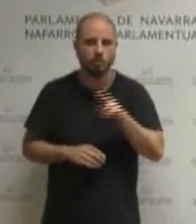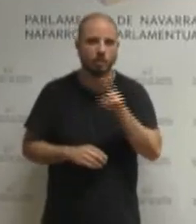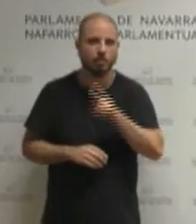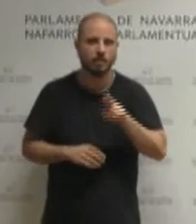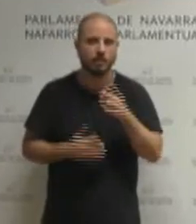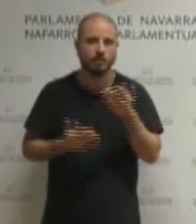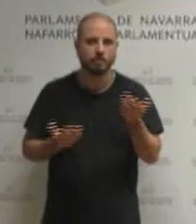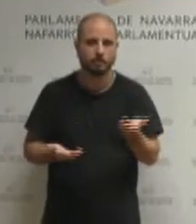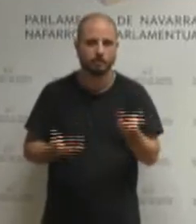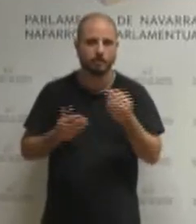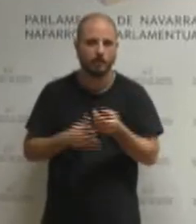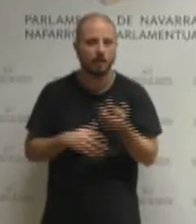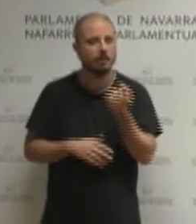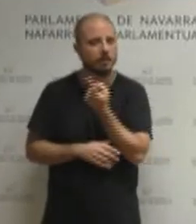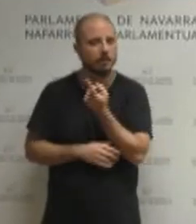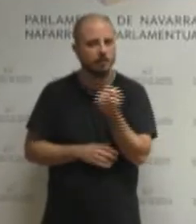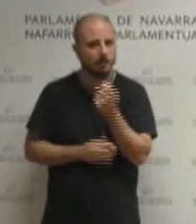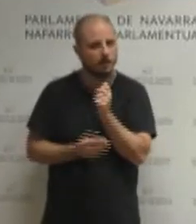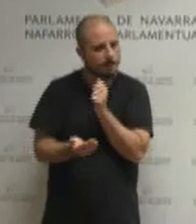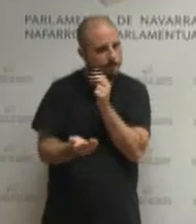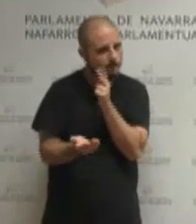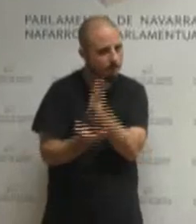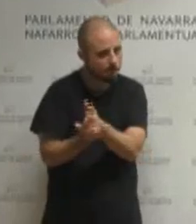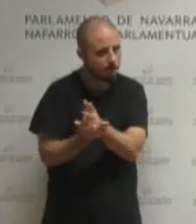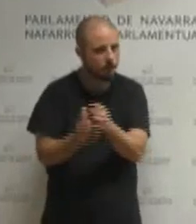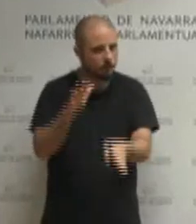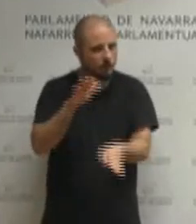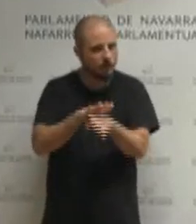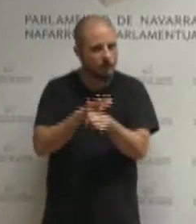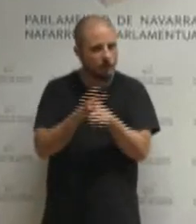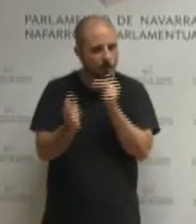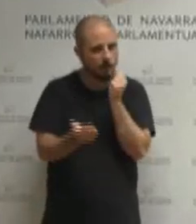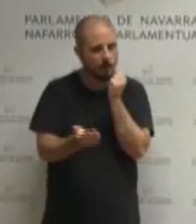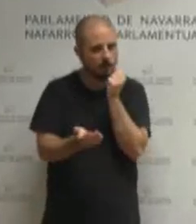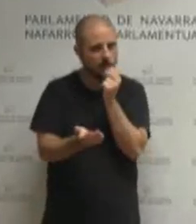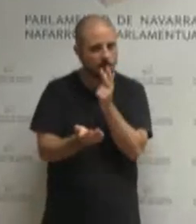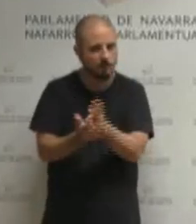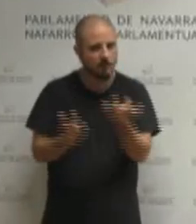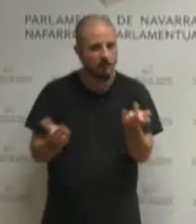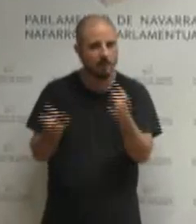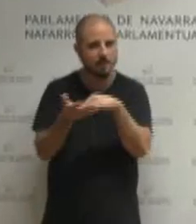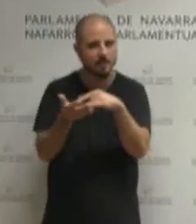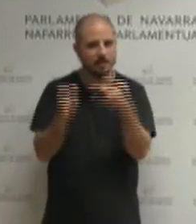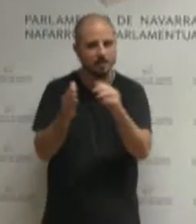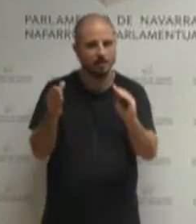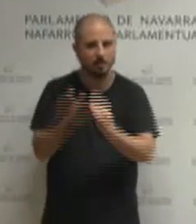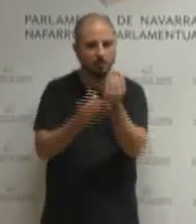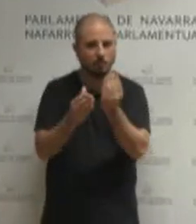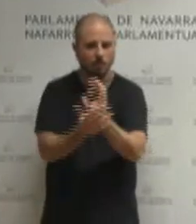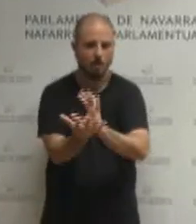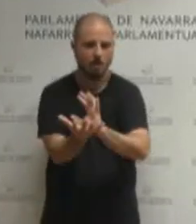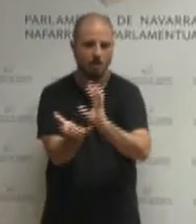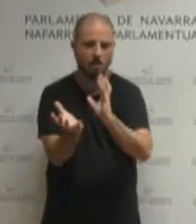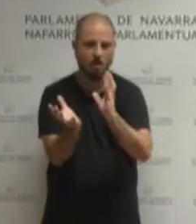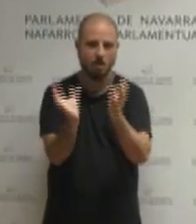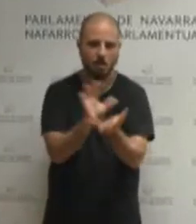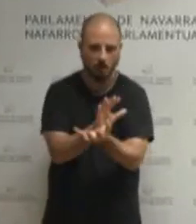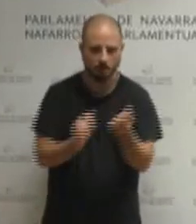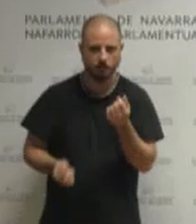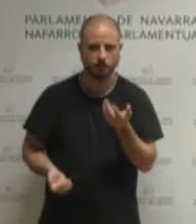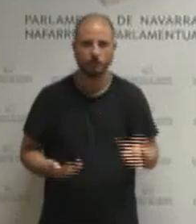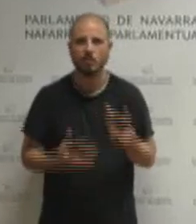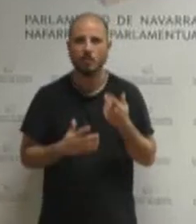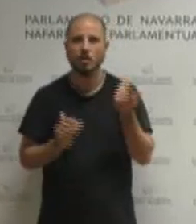apostar seguir apostando por una transformación en nuestro sistema productivo de apostar por un tejido